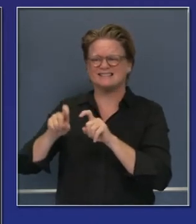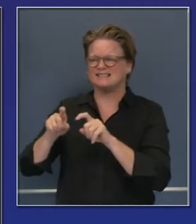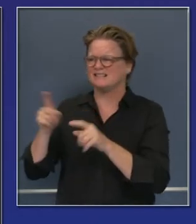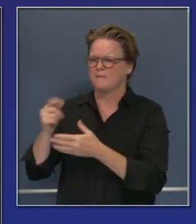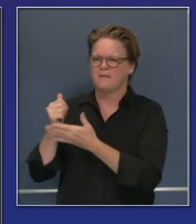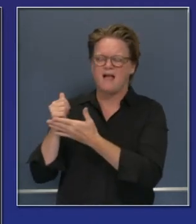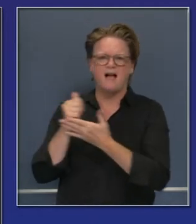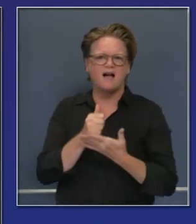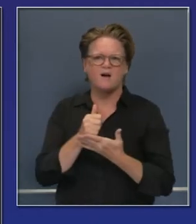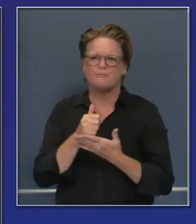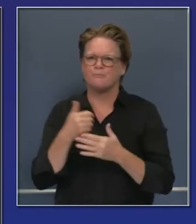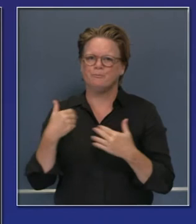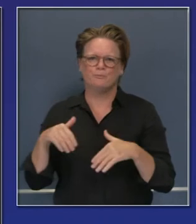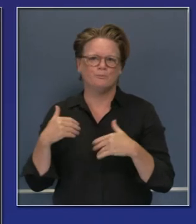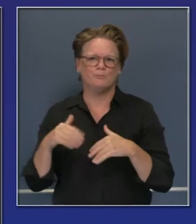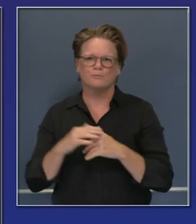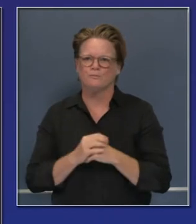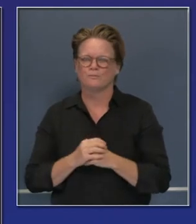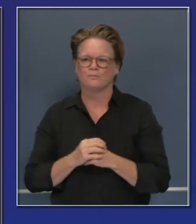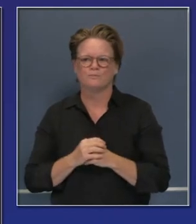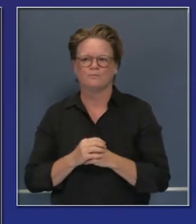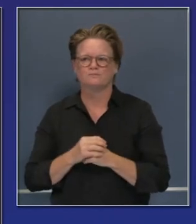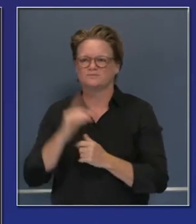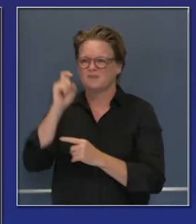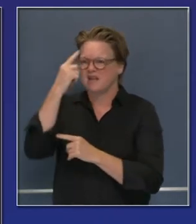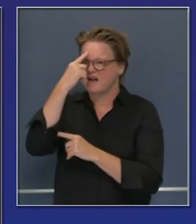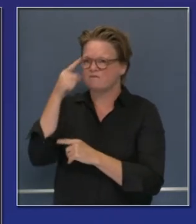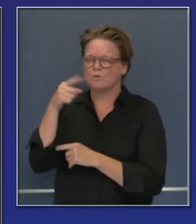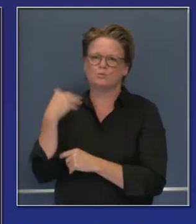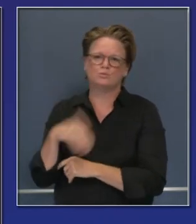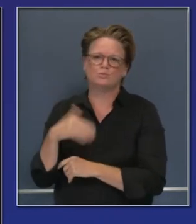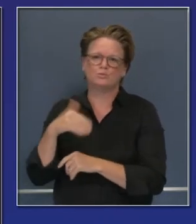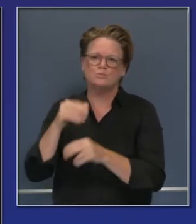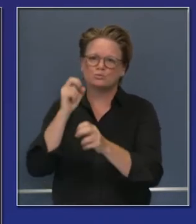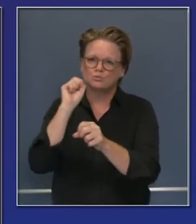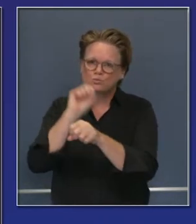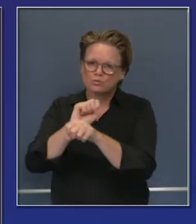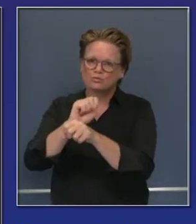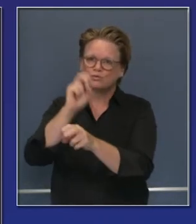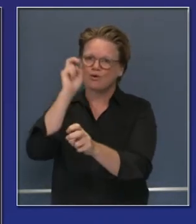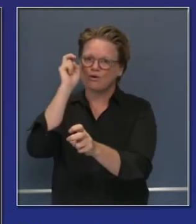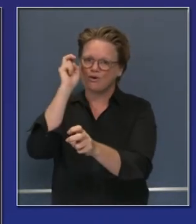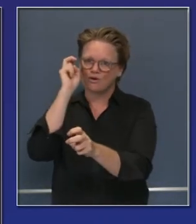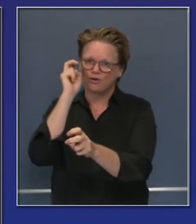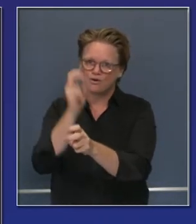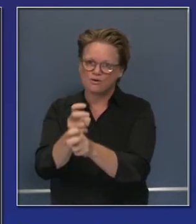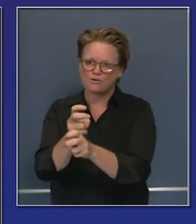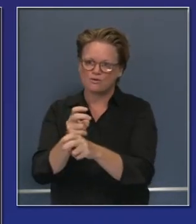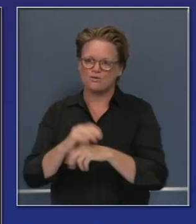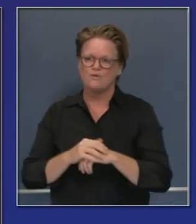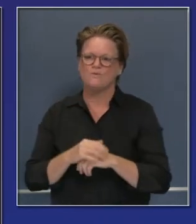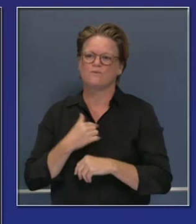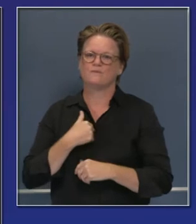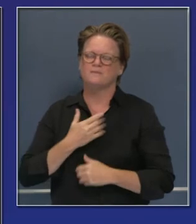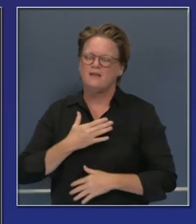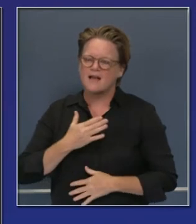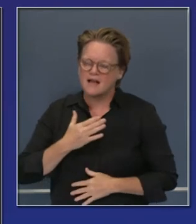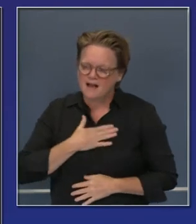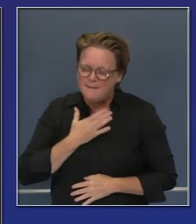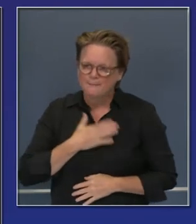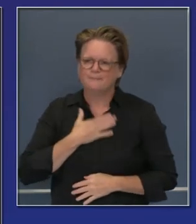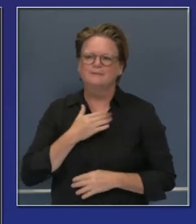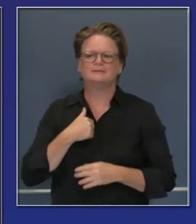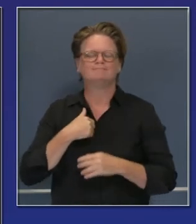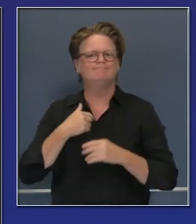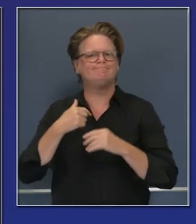o el plan, yo sé que la oficina del gobernador ha estado trabajando intensamente y me contenta saber qué parte de